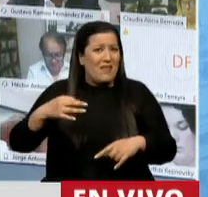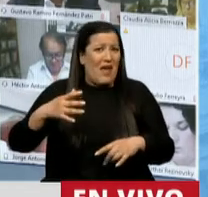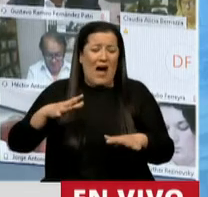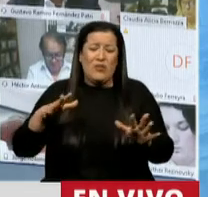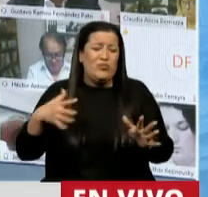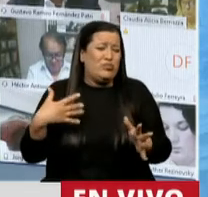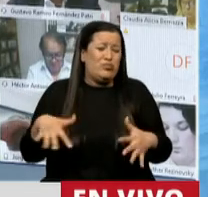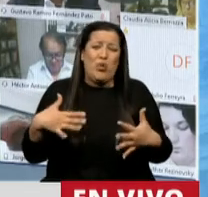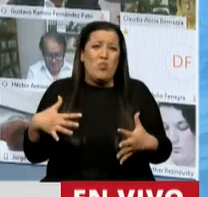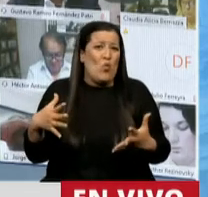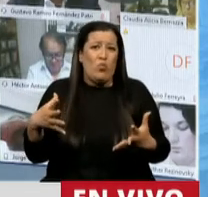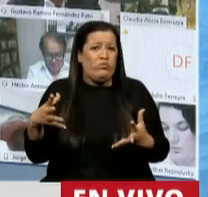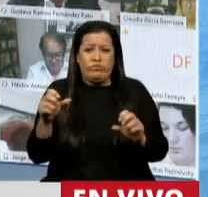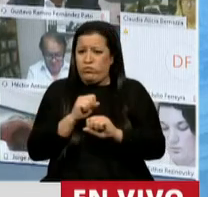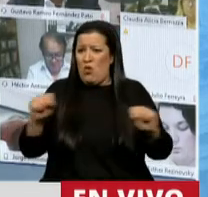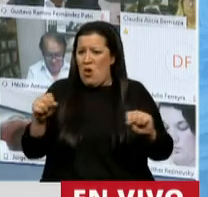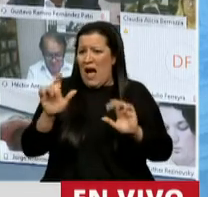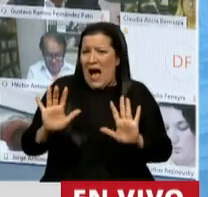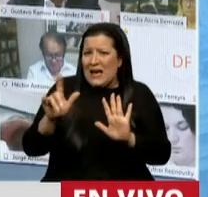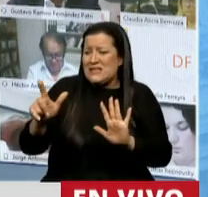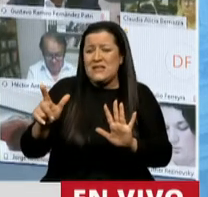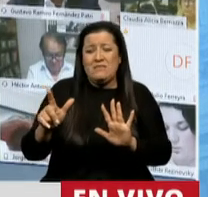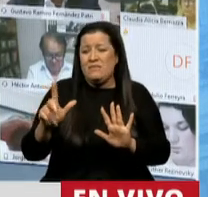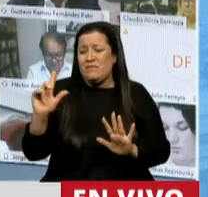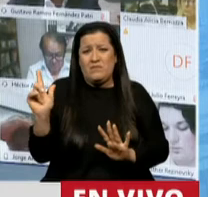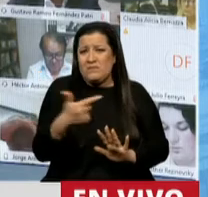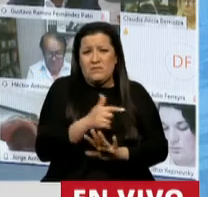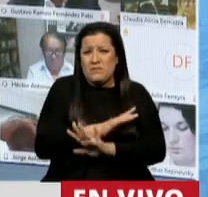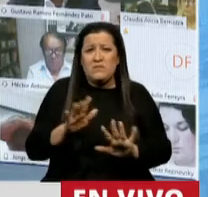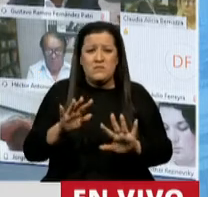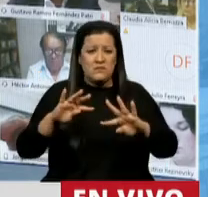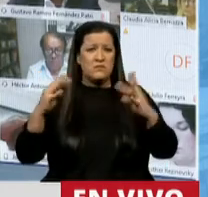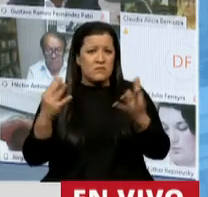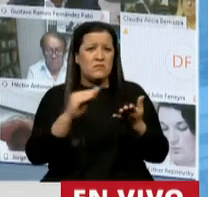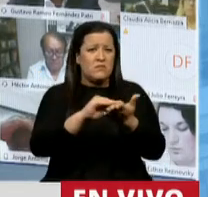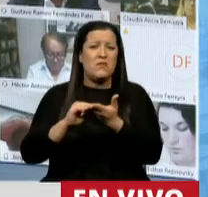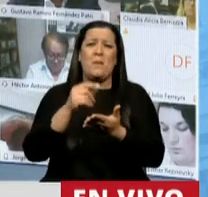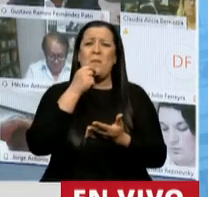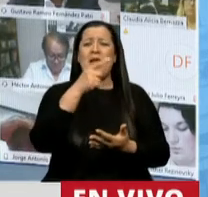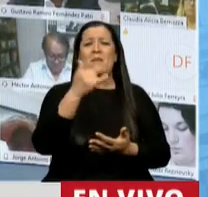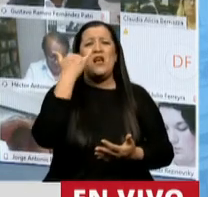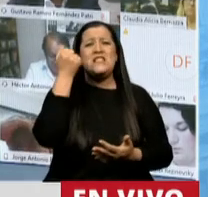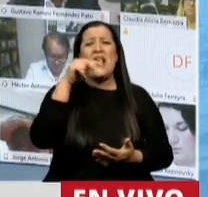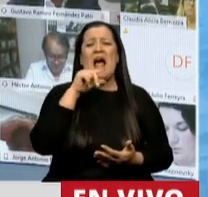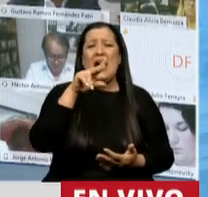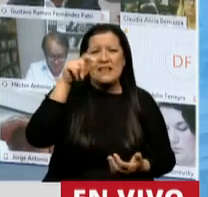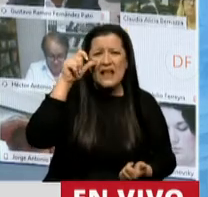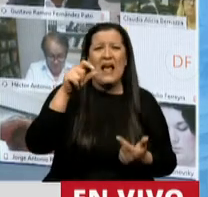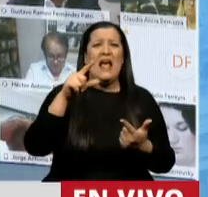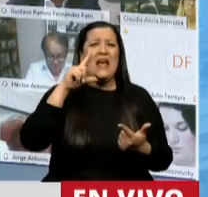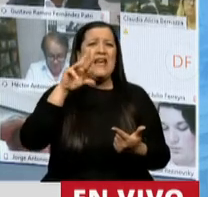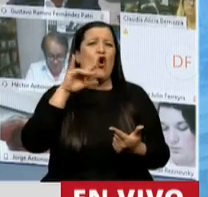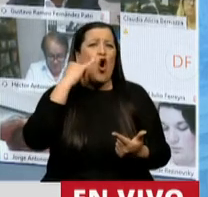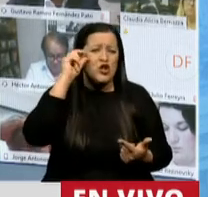lo que pasó, que en estas bancas se sentaron tipos como Llanarte, Hipólito Yrigoyen, José